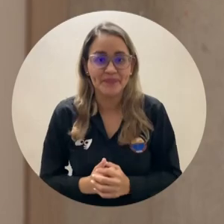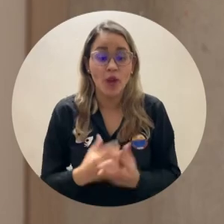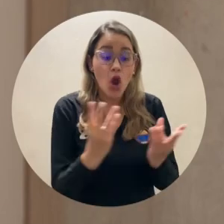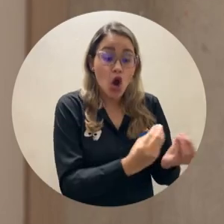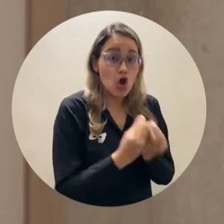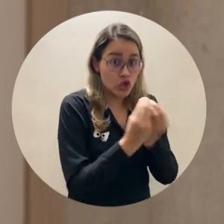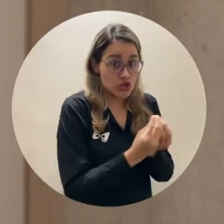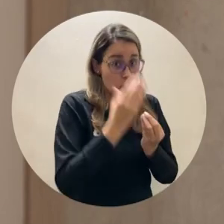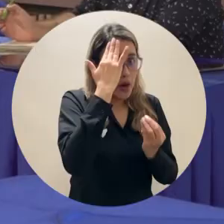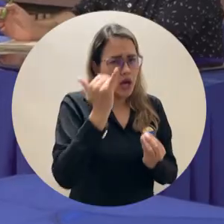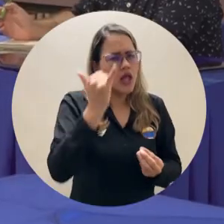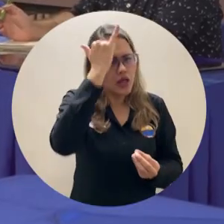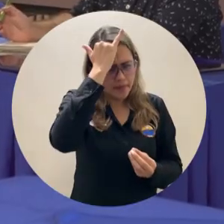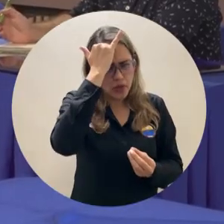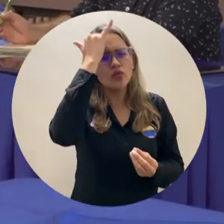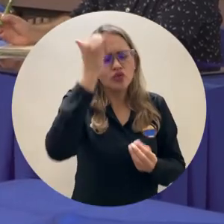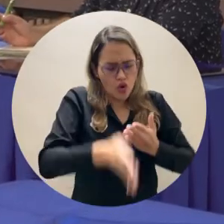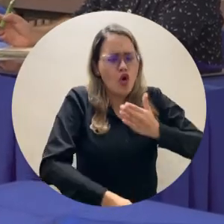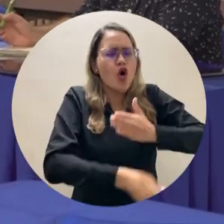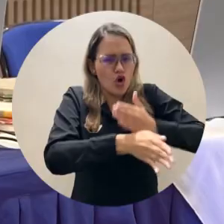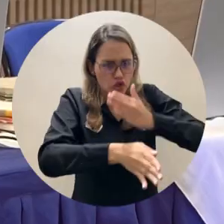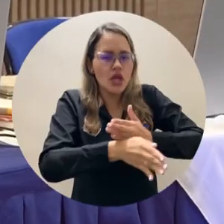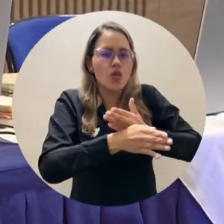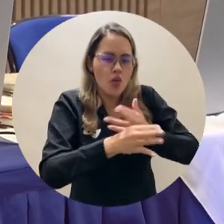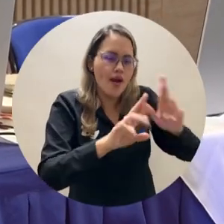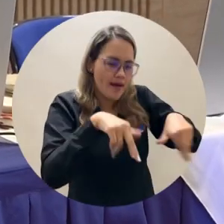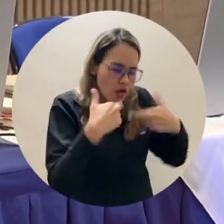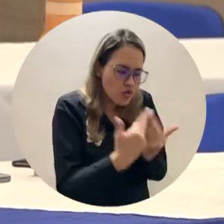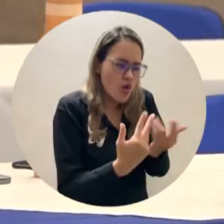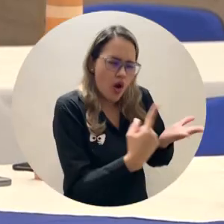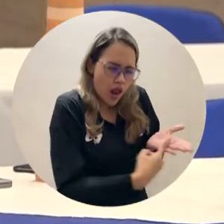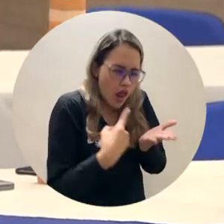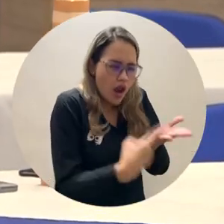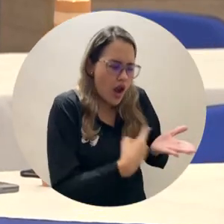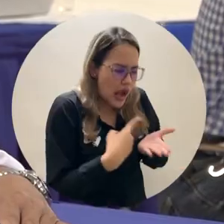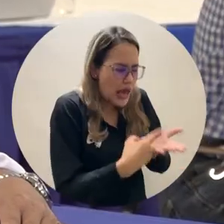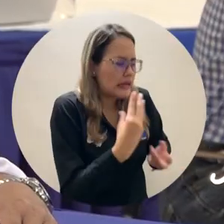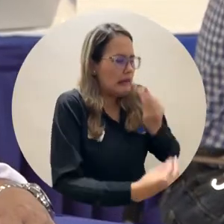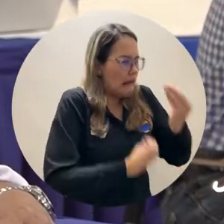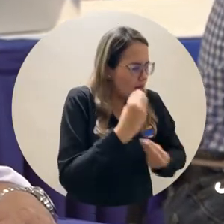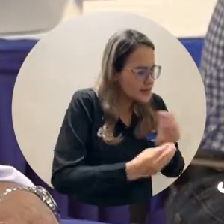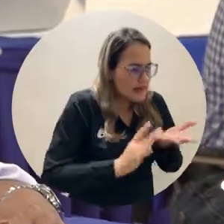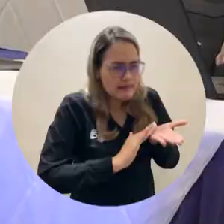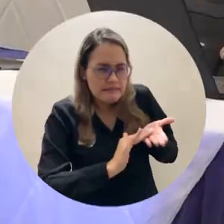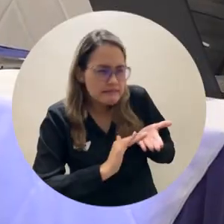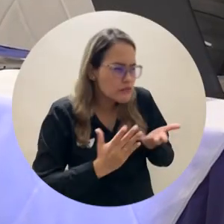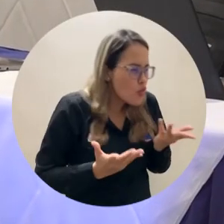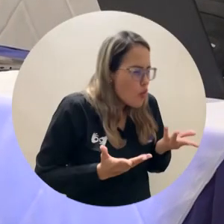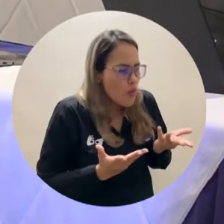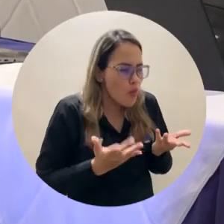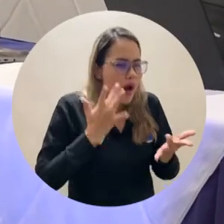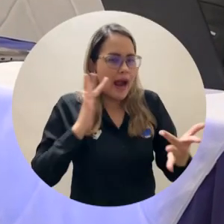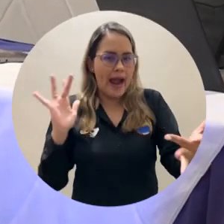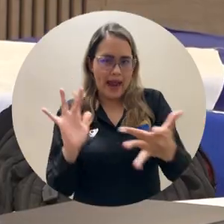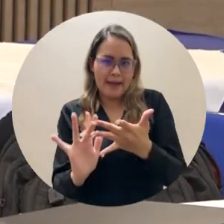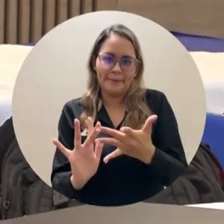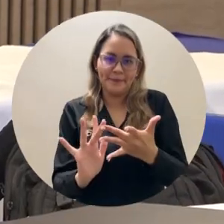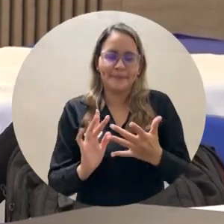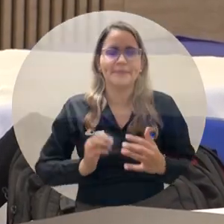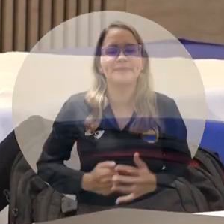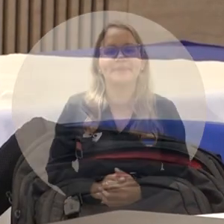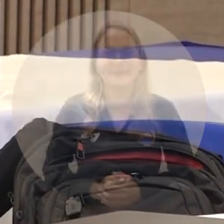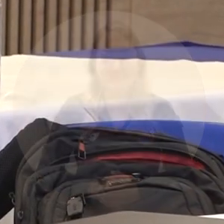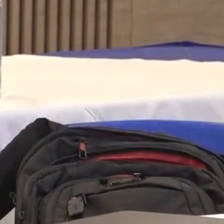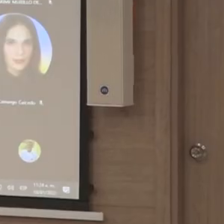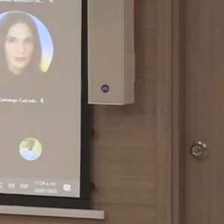como futuros profesionales. El Consejo Académico de Uni Magdalena sesionará nuevamente en los próximos días para puntualizar las medidas académicas que